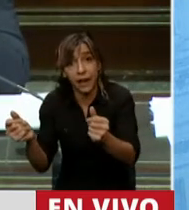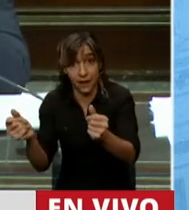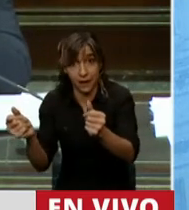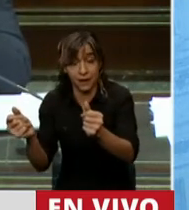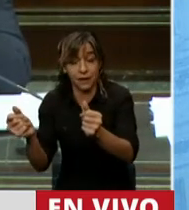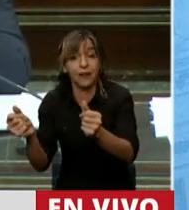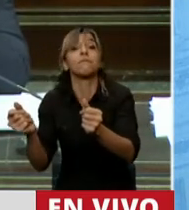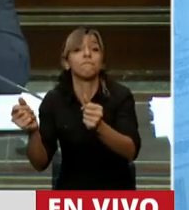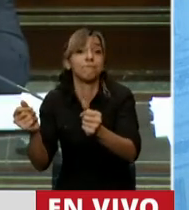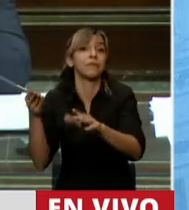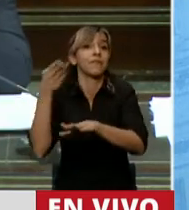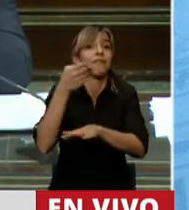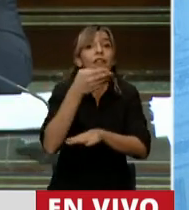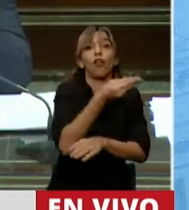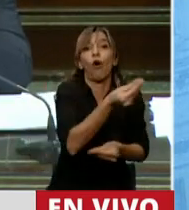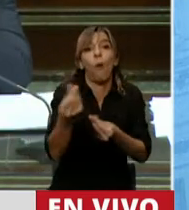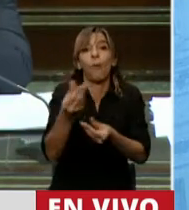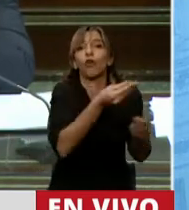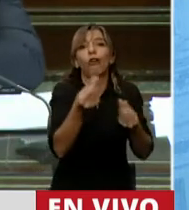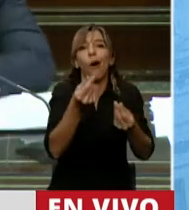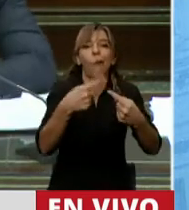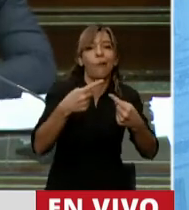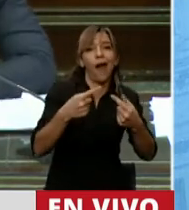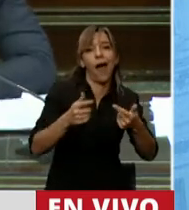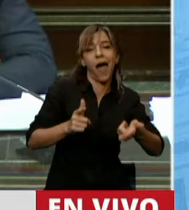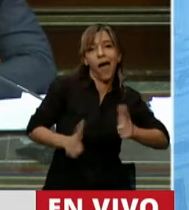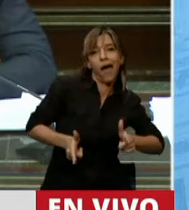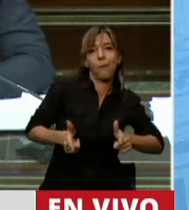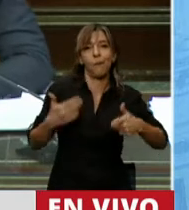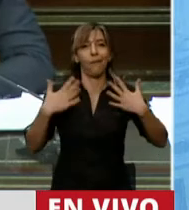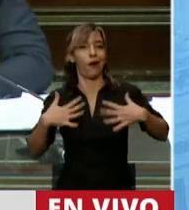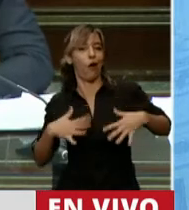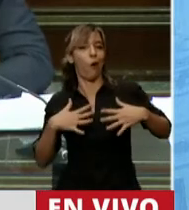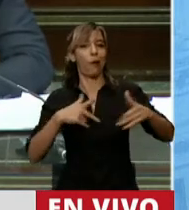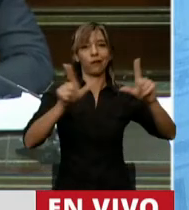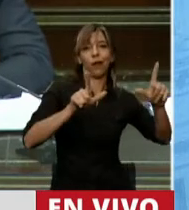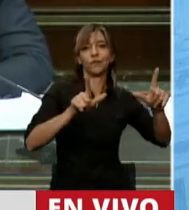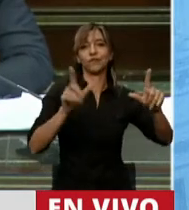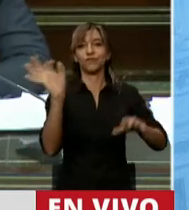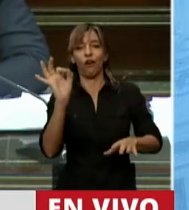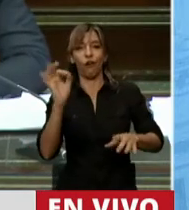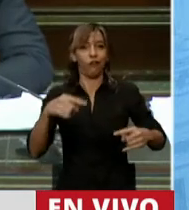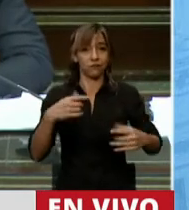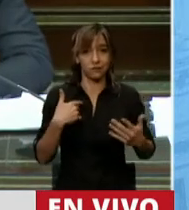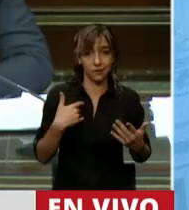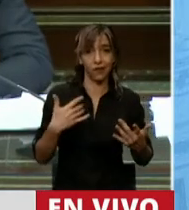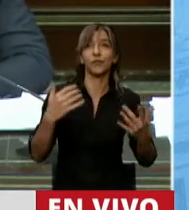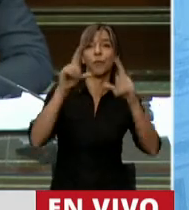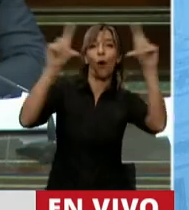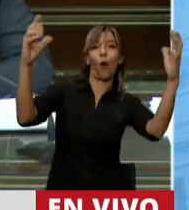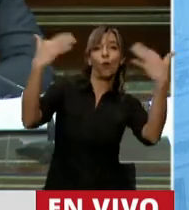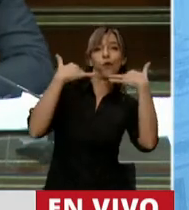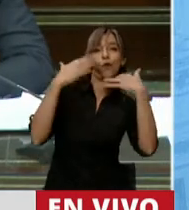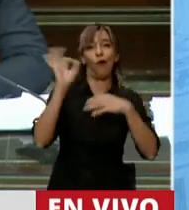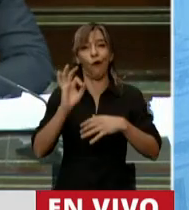en consumidores, pero no del shopping que compra un jean o el televisor o para arreglar el lavarropa y el aire acondicionado cuando me lo